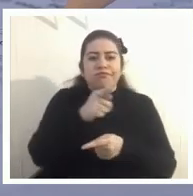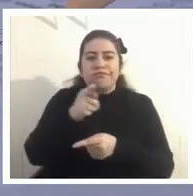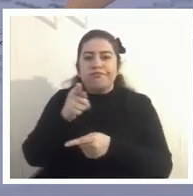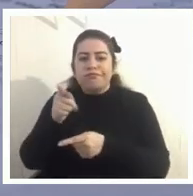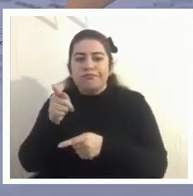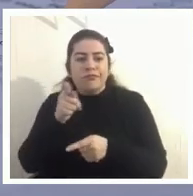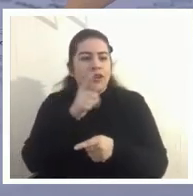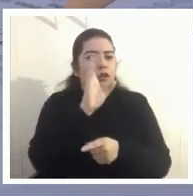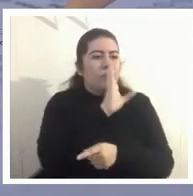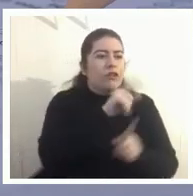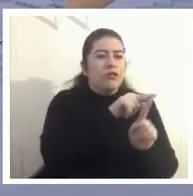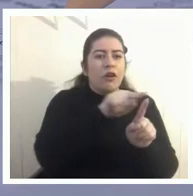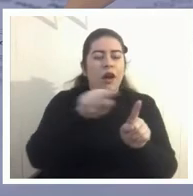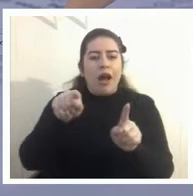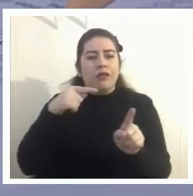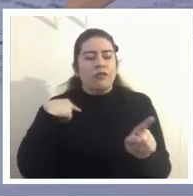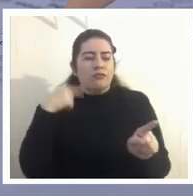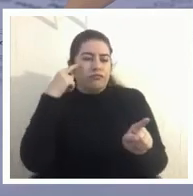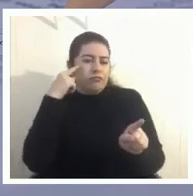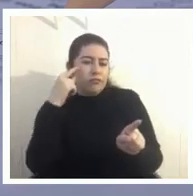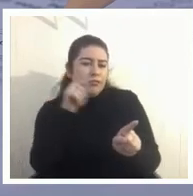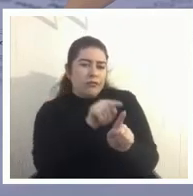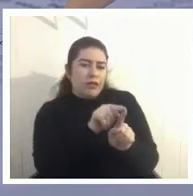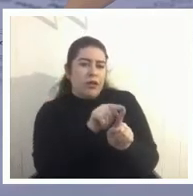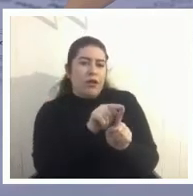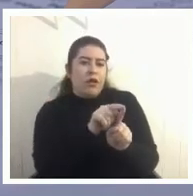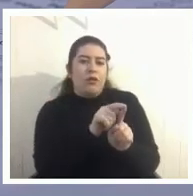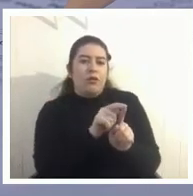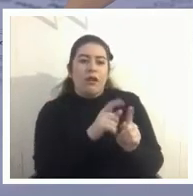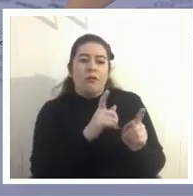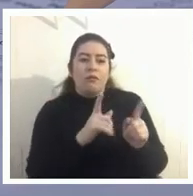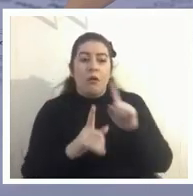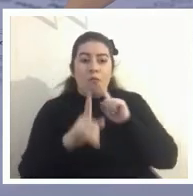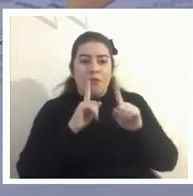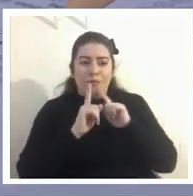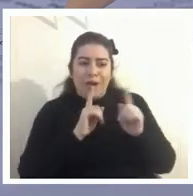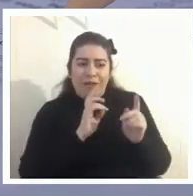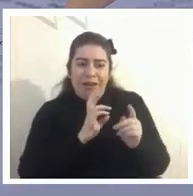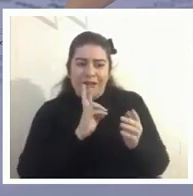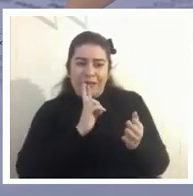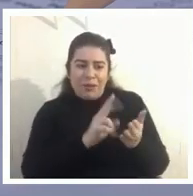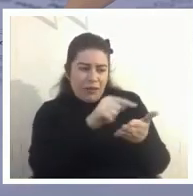vas a tomar en cuenta cierto el factor de los resultados de las pruebas estandarizadas